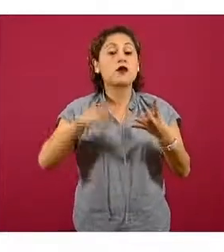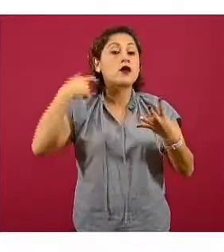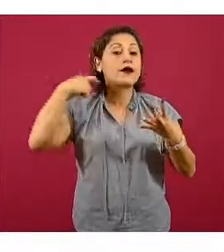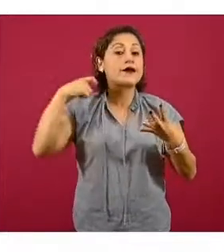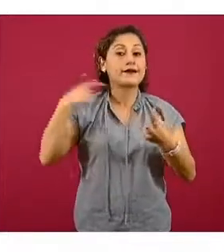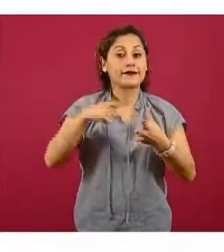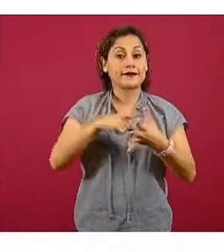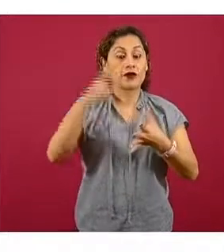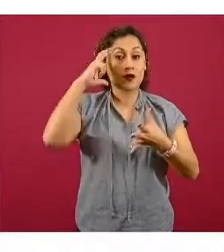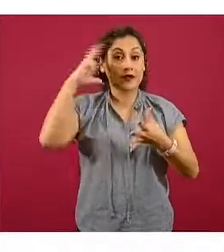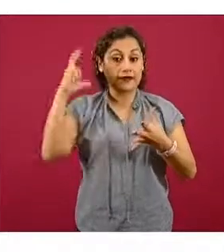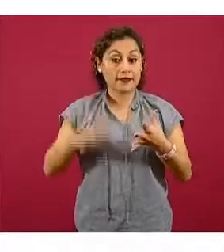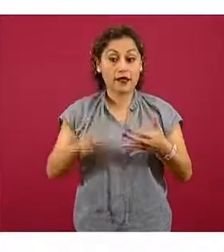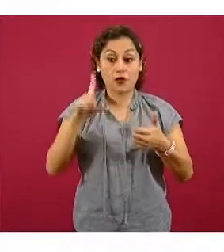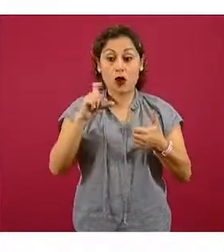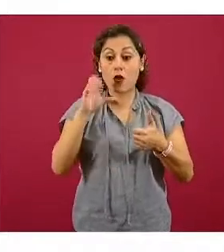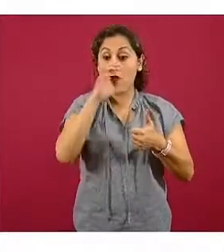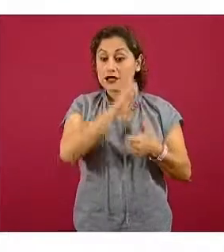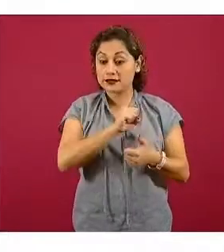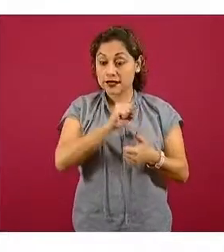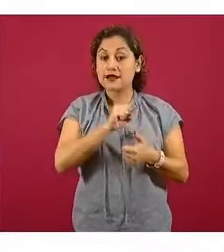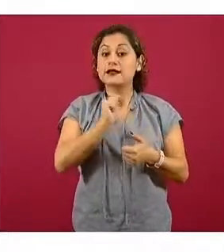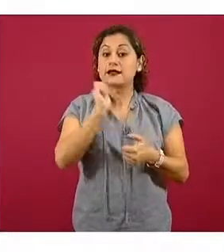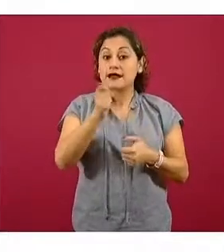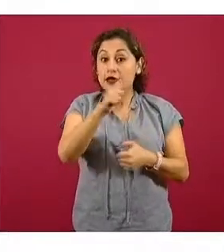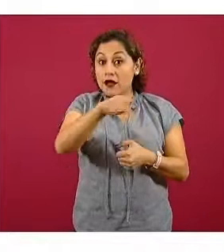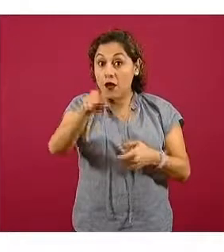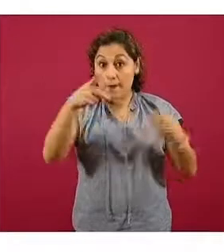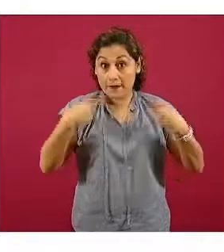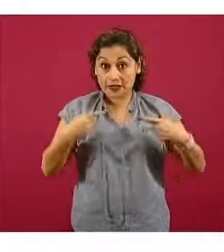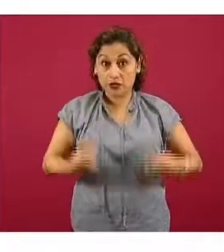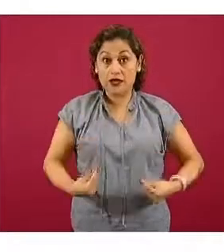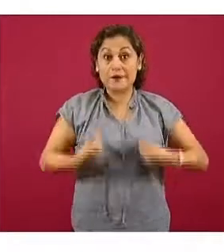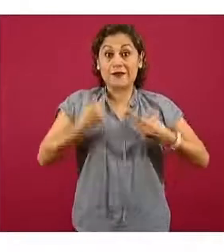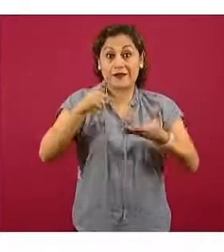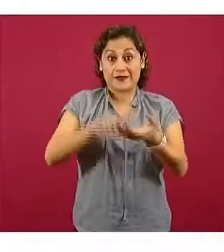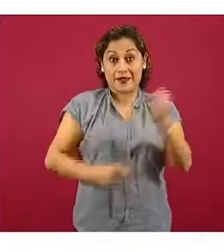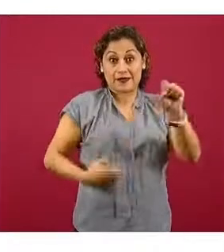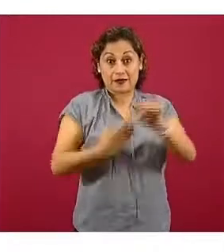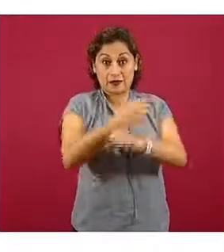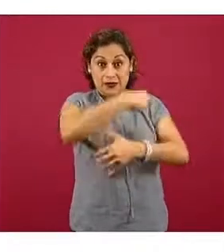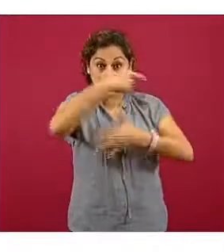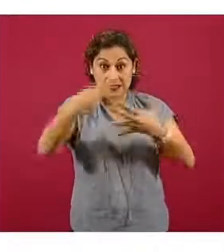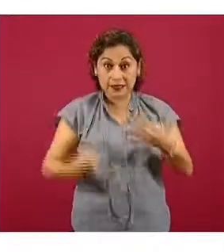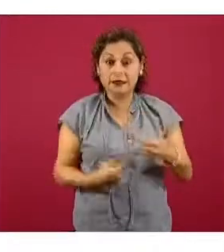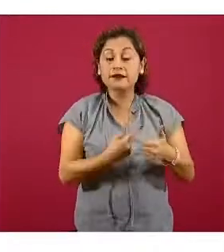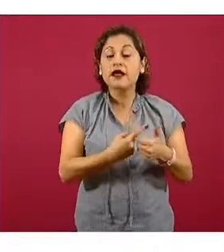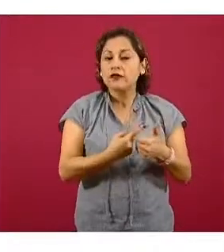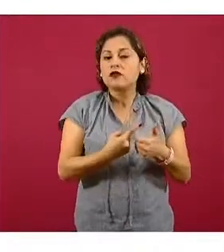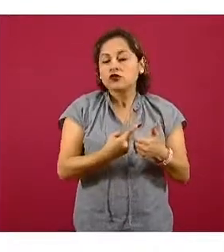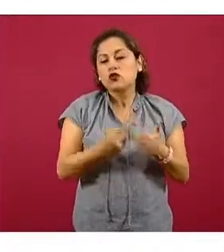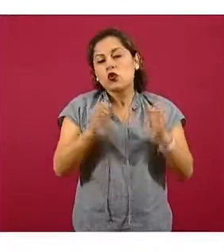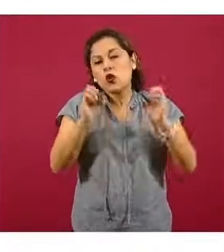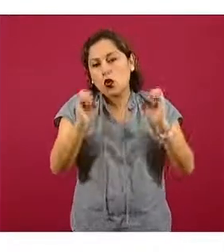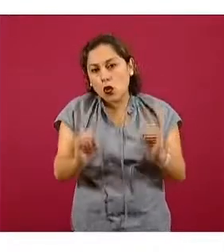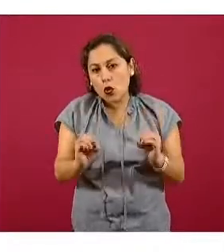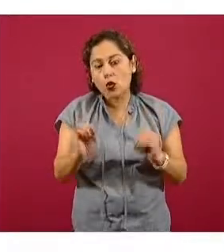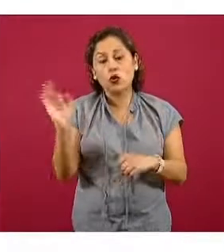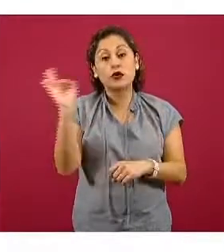Hidalgo y Aguascalientes, nos referimos a las personas que viven en estas entidades o que por motivos de algún